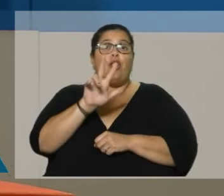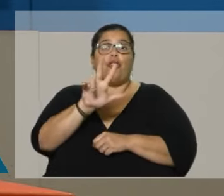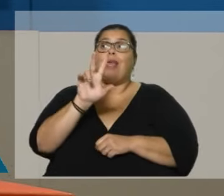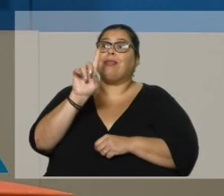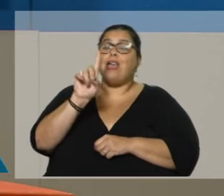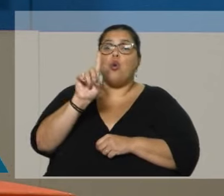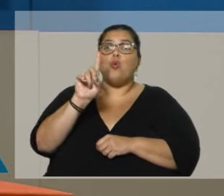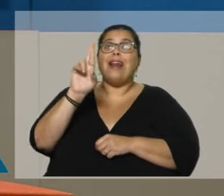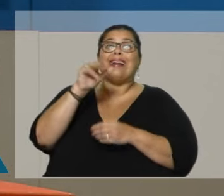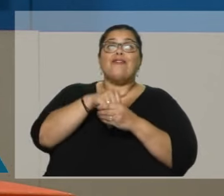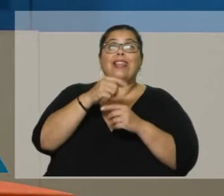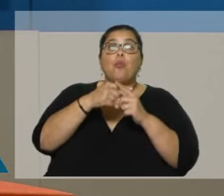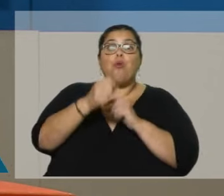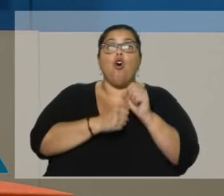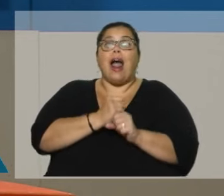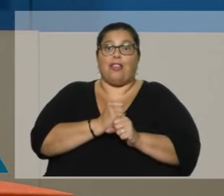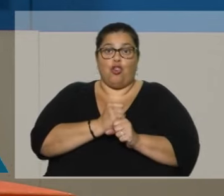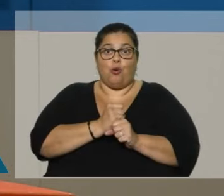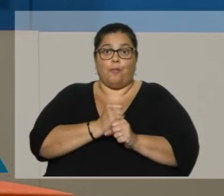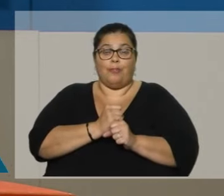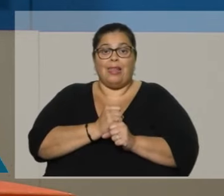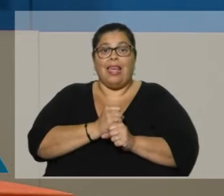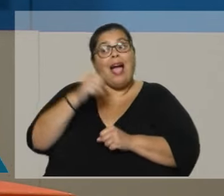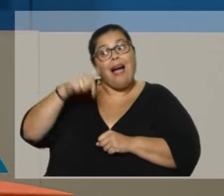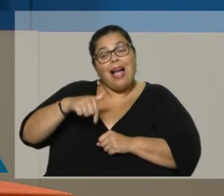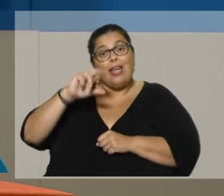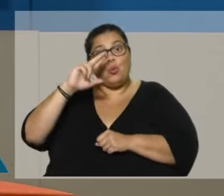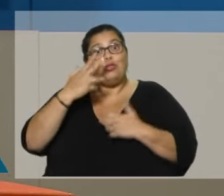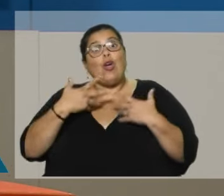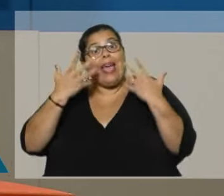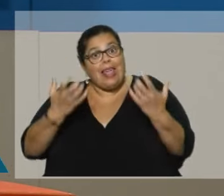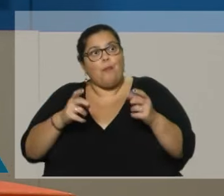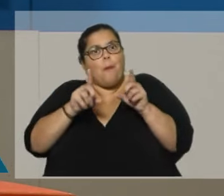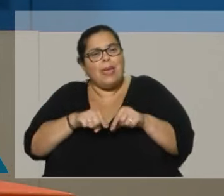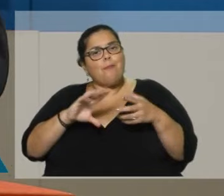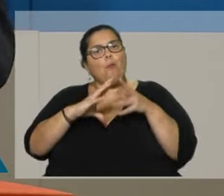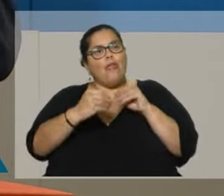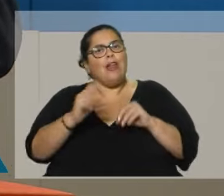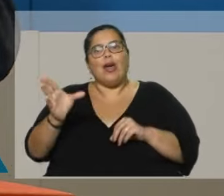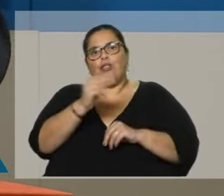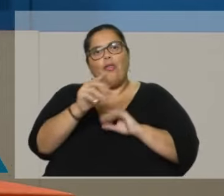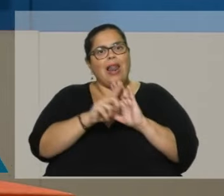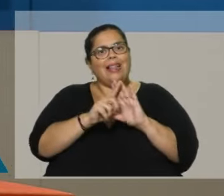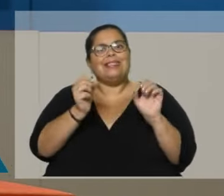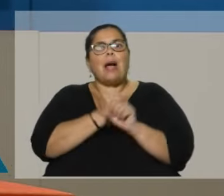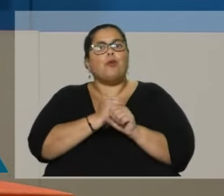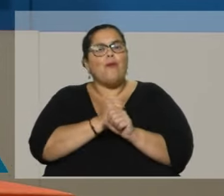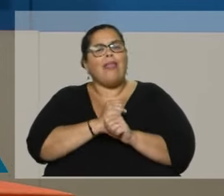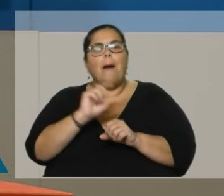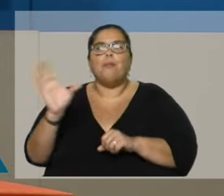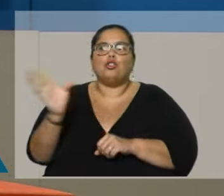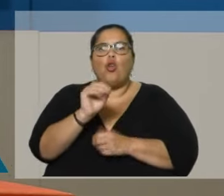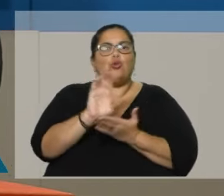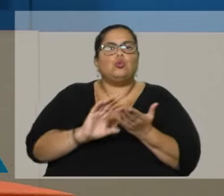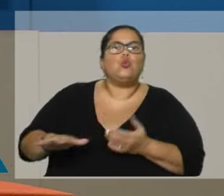Uruguay queremos traer ese modelo, que las leyes sean aprobadas por los ciudadanos. Y es difícil